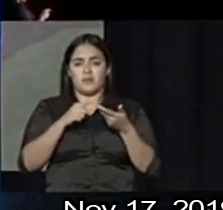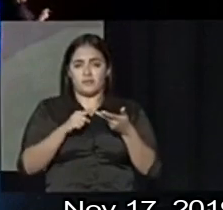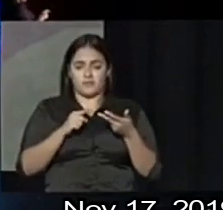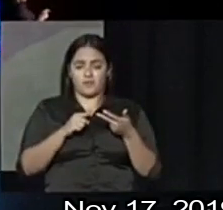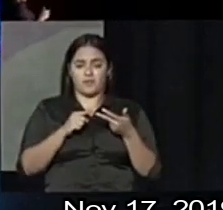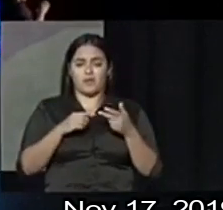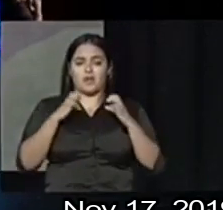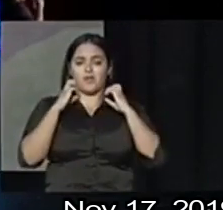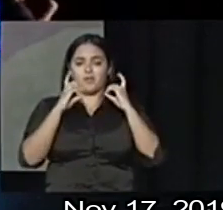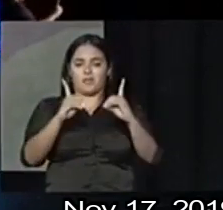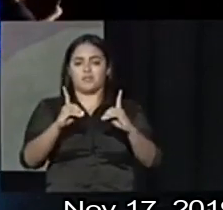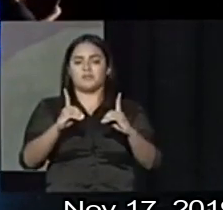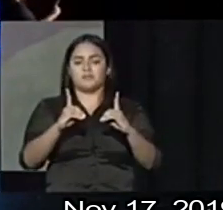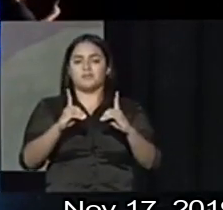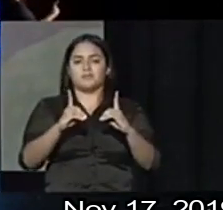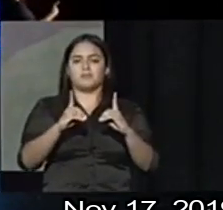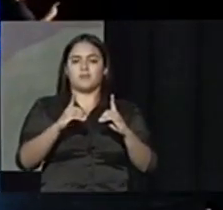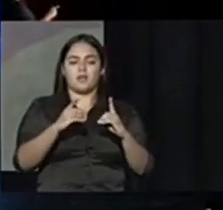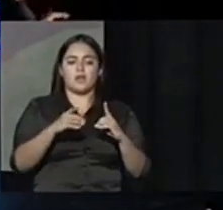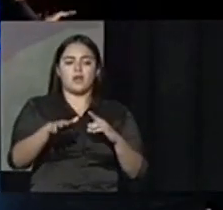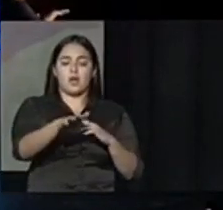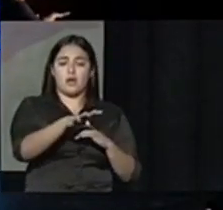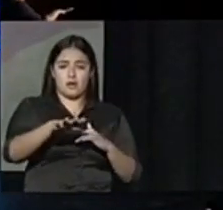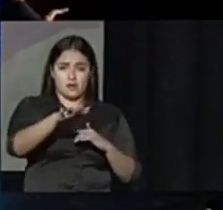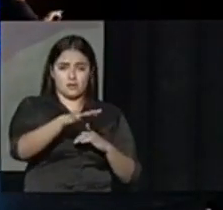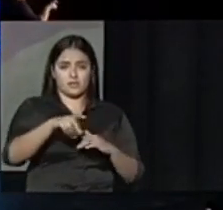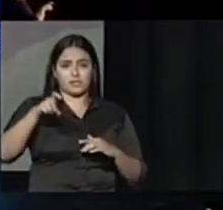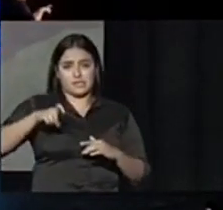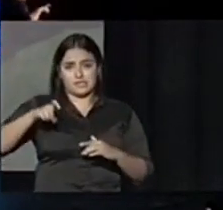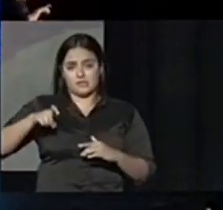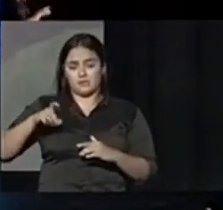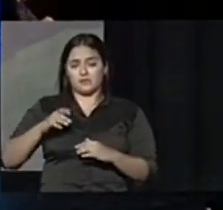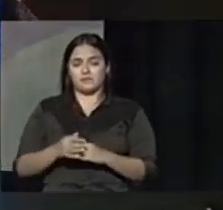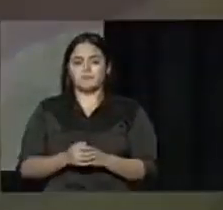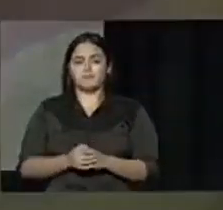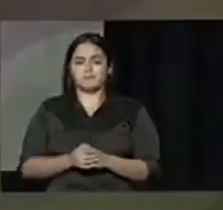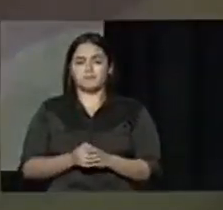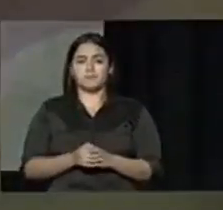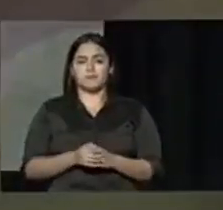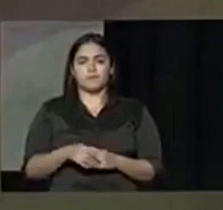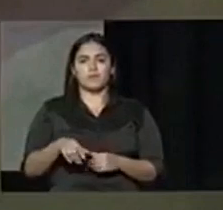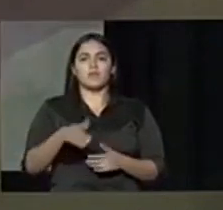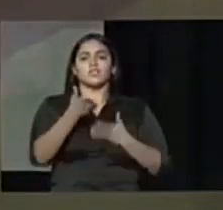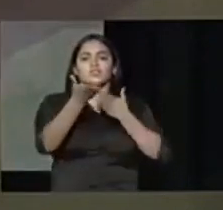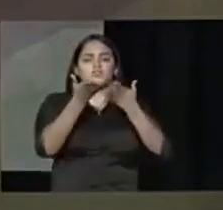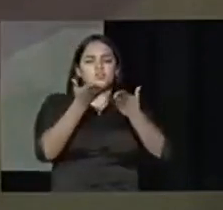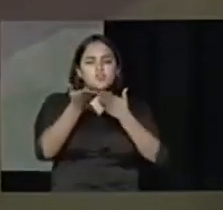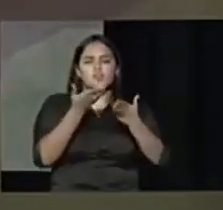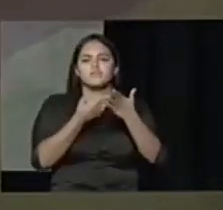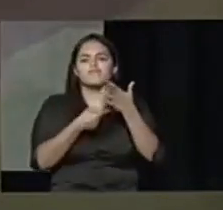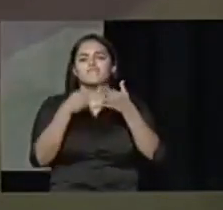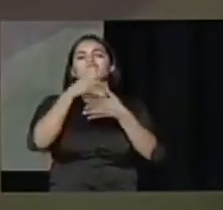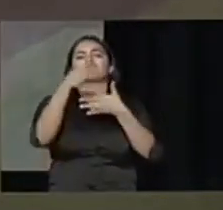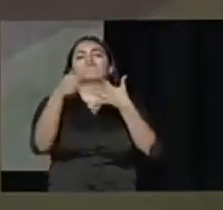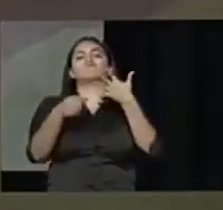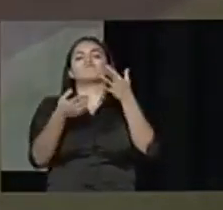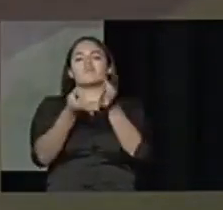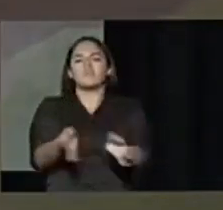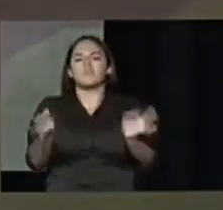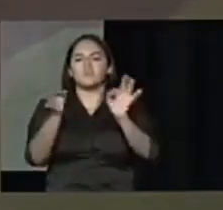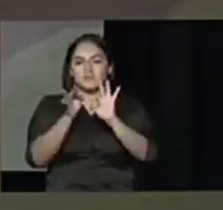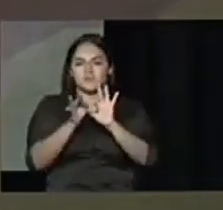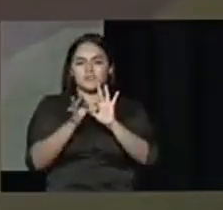protección de los sectores necesitados y vulnerables estos son los servicios esenciales de verdad y